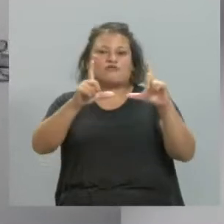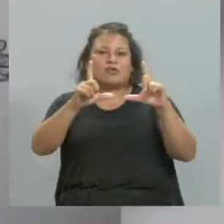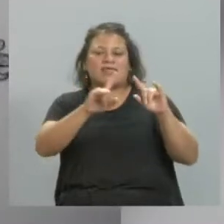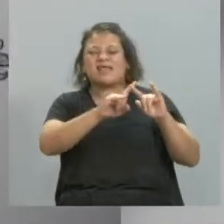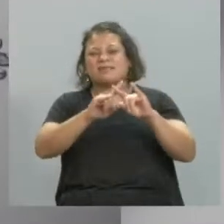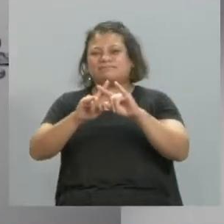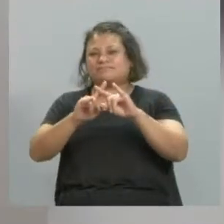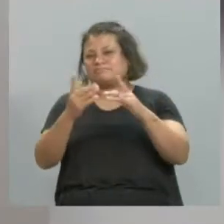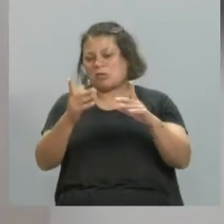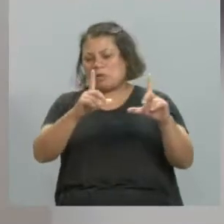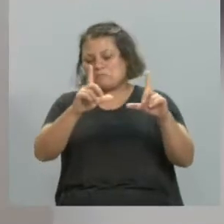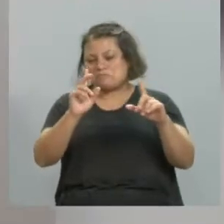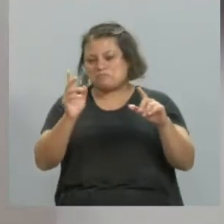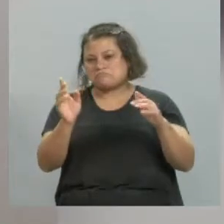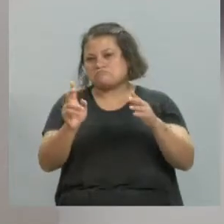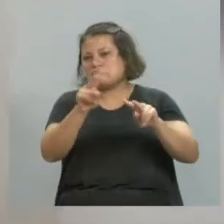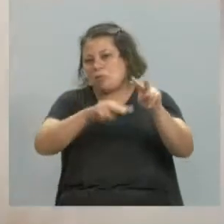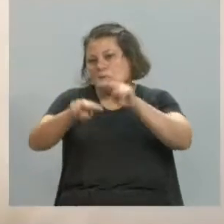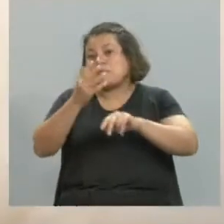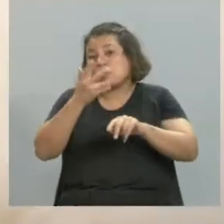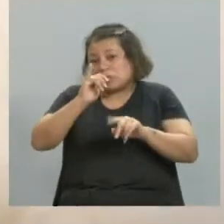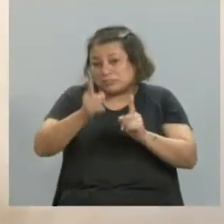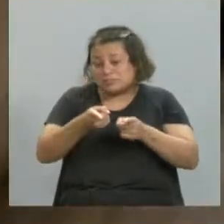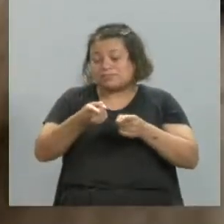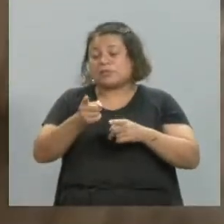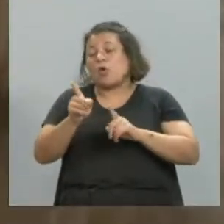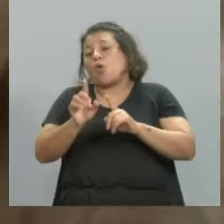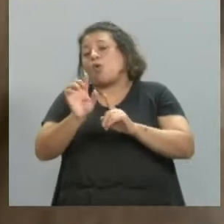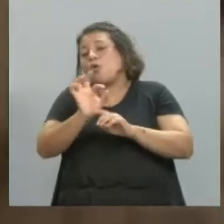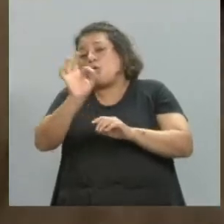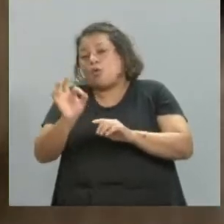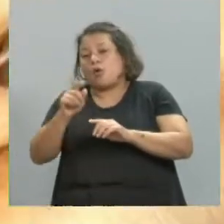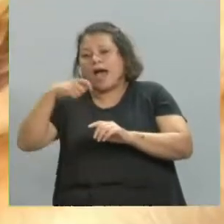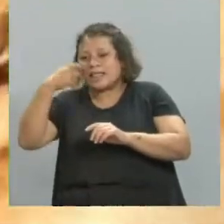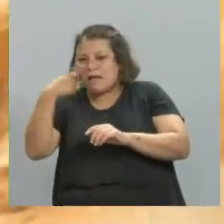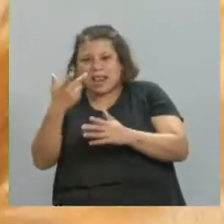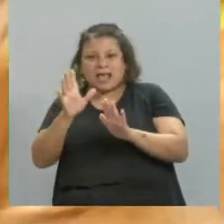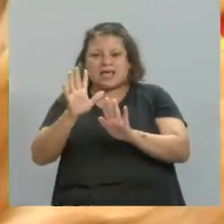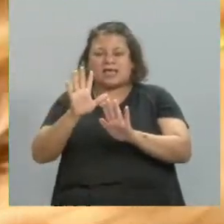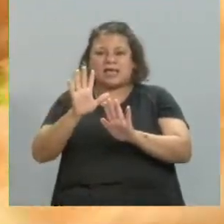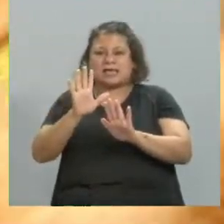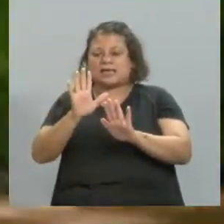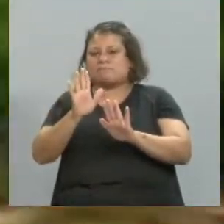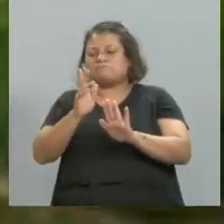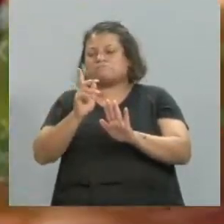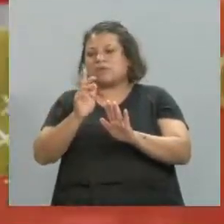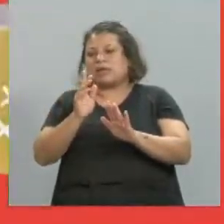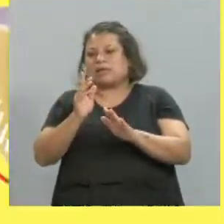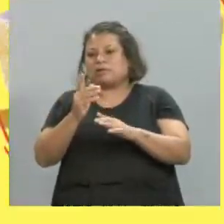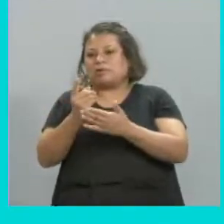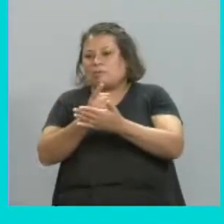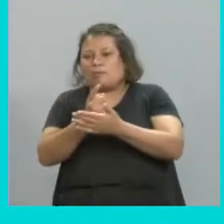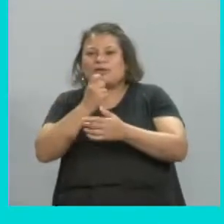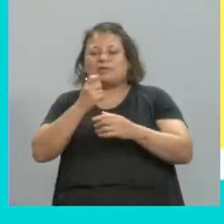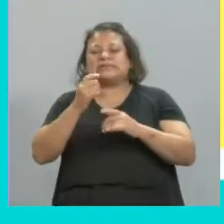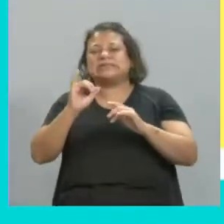que me encanta, o, bueno, algunos animales a los que no tengo acceso, si bien me gusta mucho viajar e ir a zoológicos,